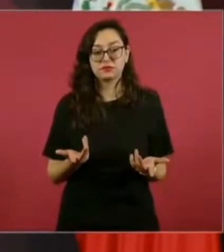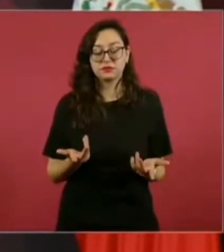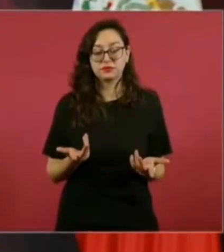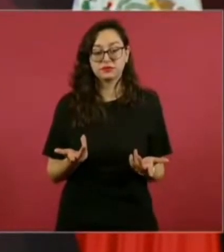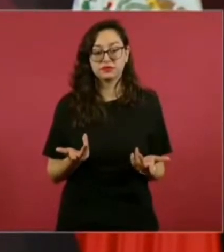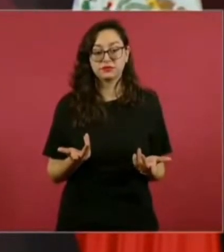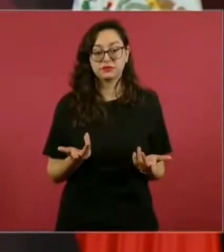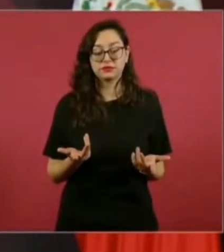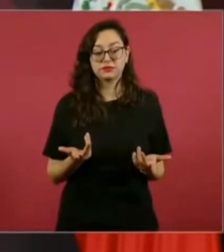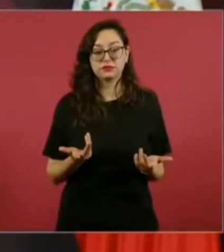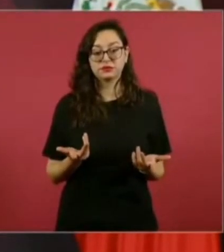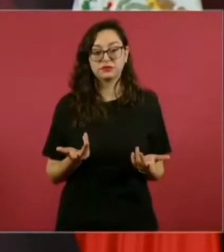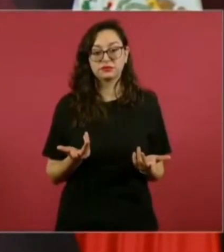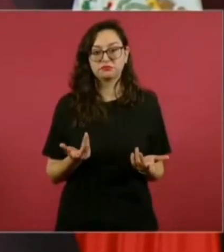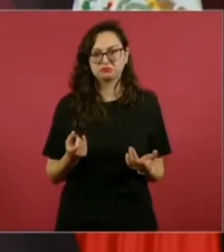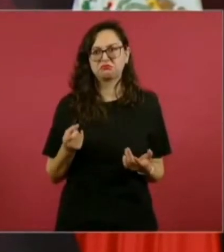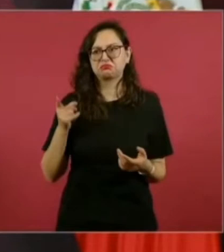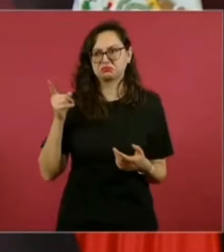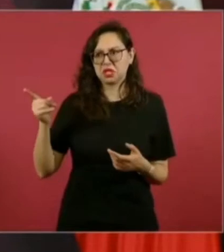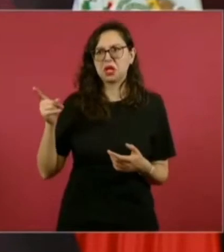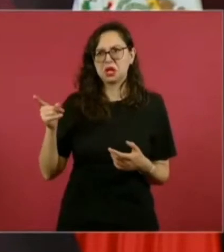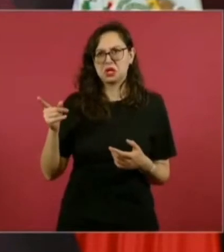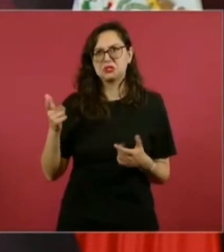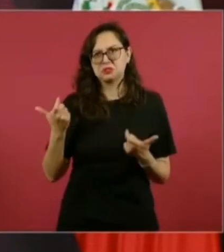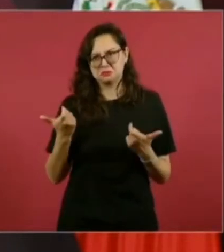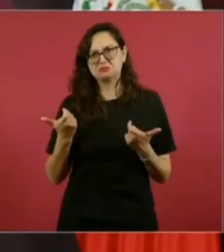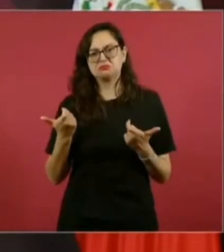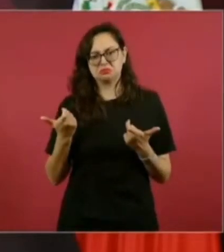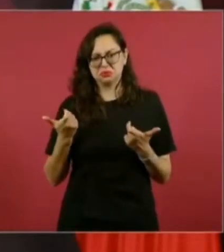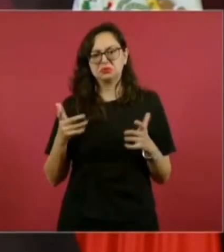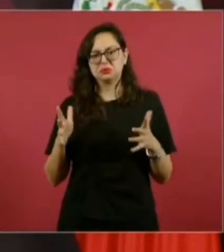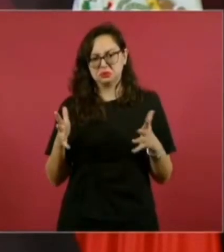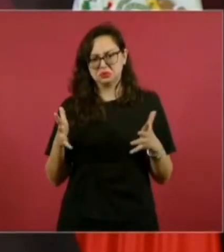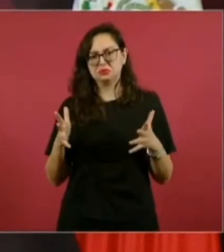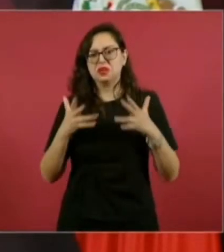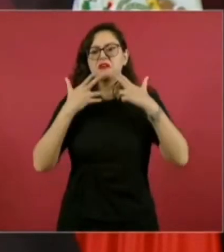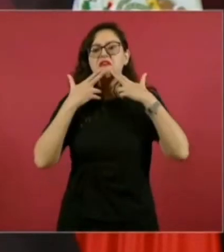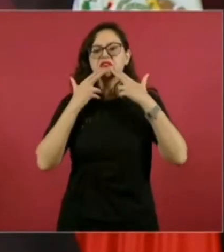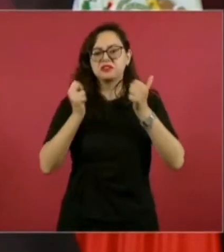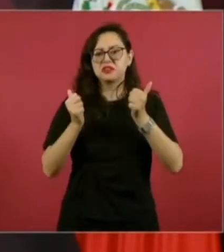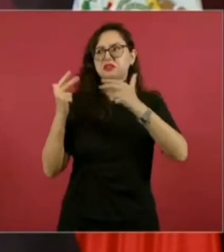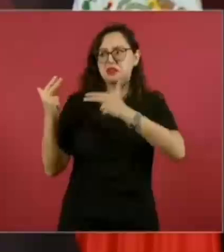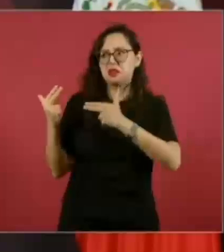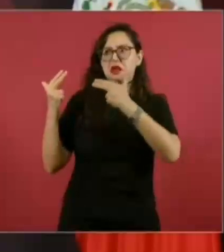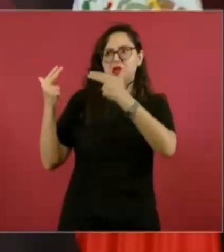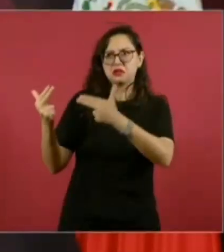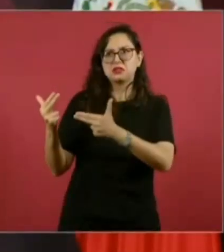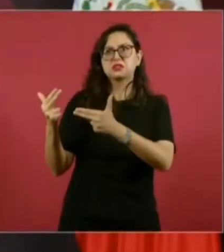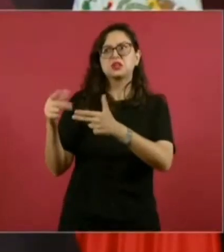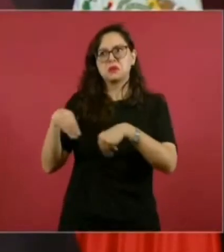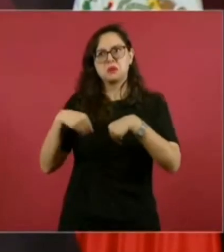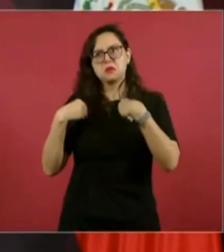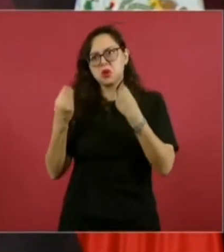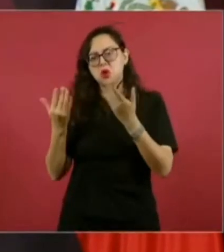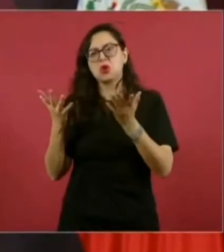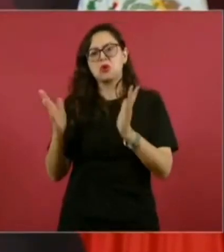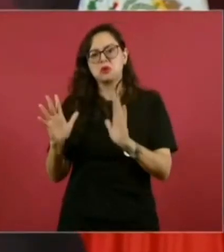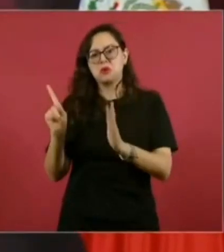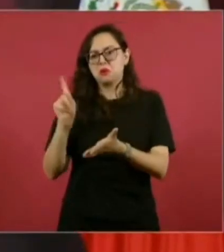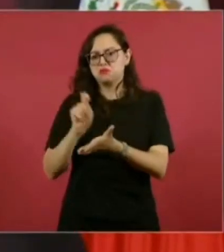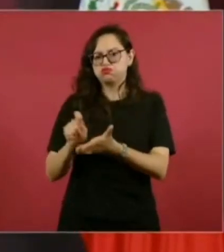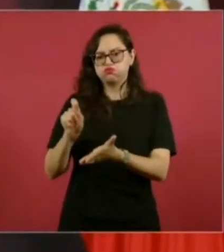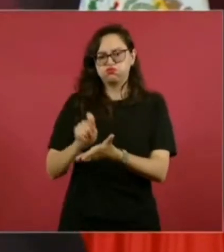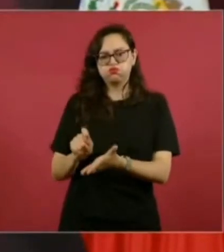Llegó a heredar una hacienda, ahí vivió. Como gran